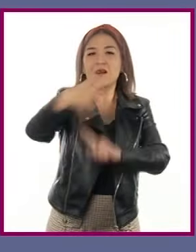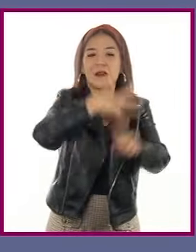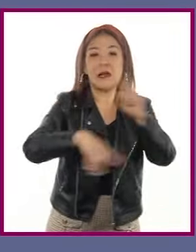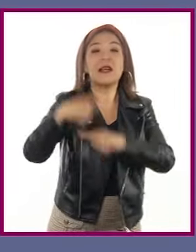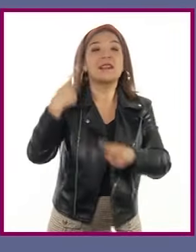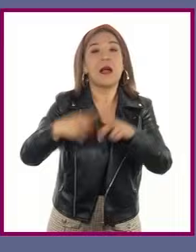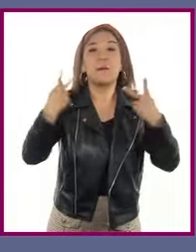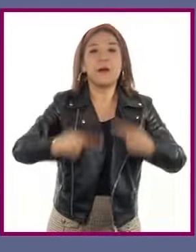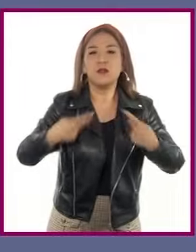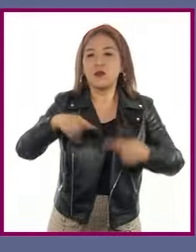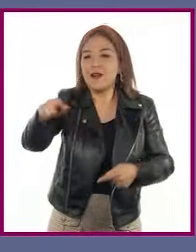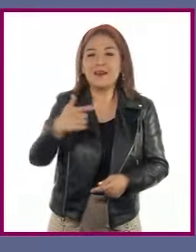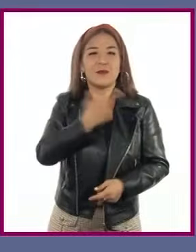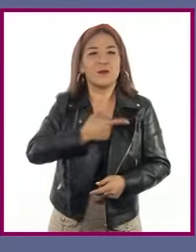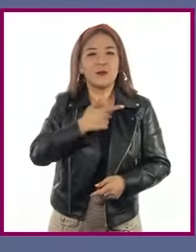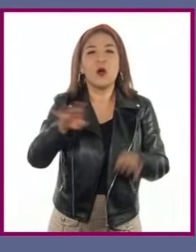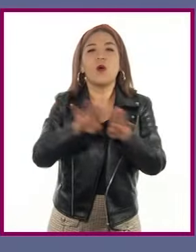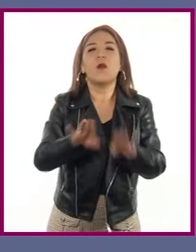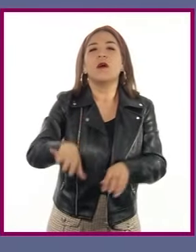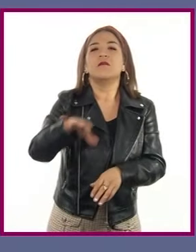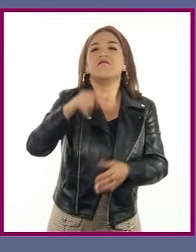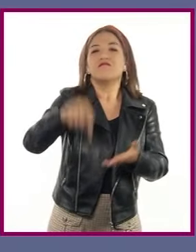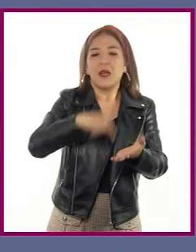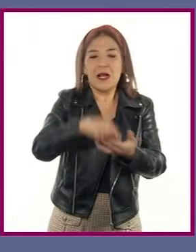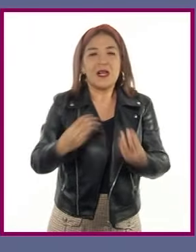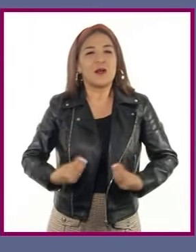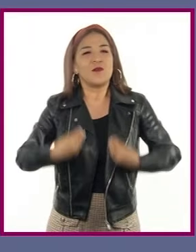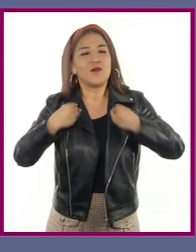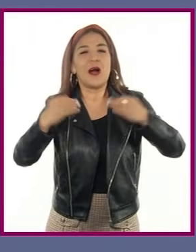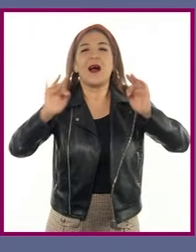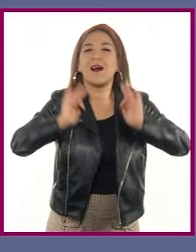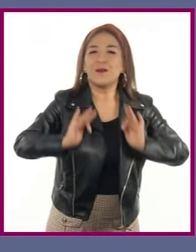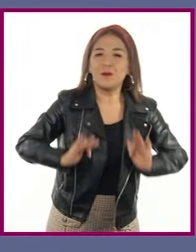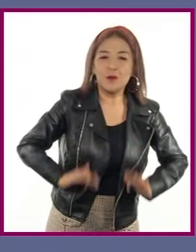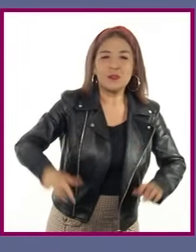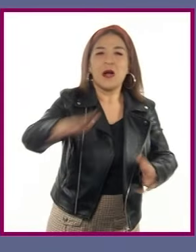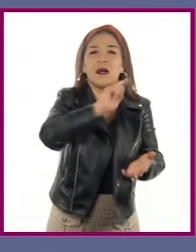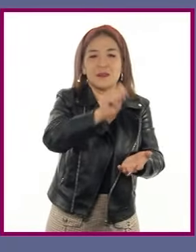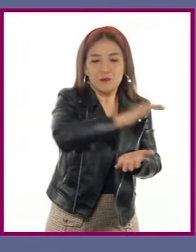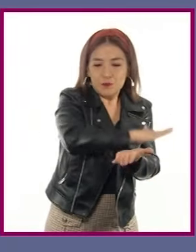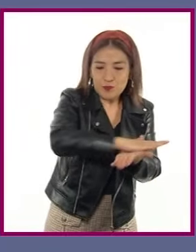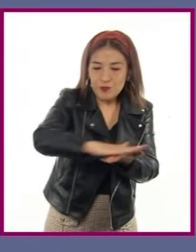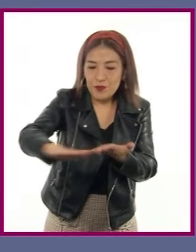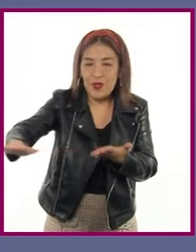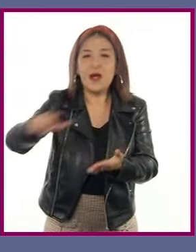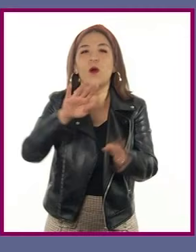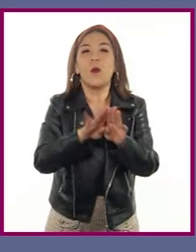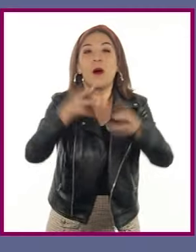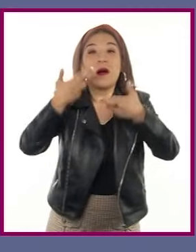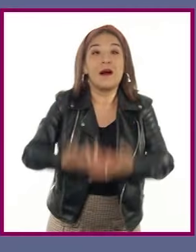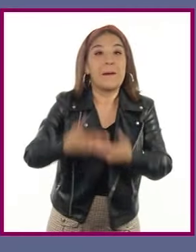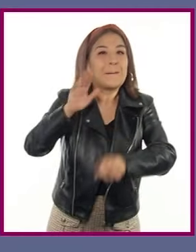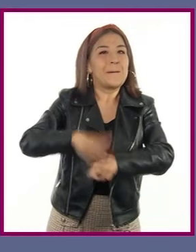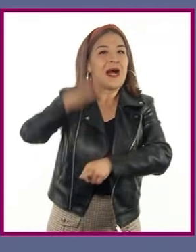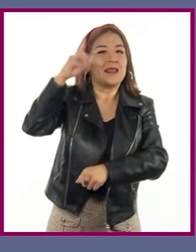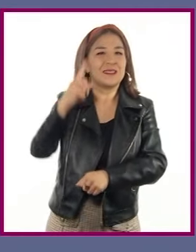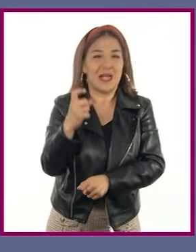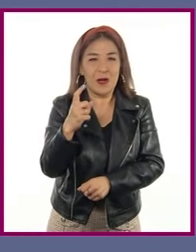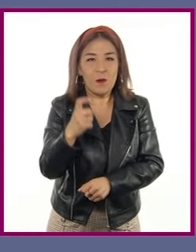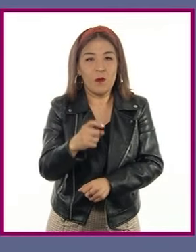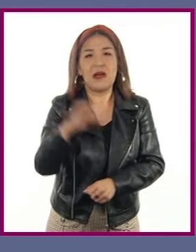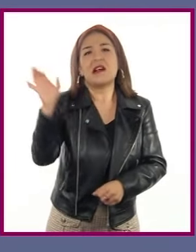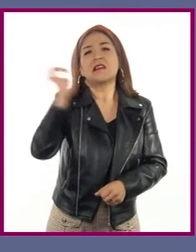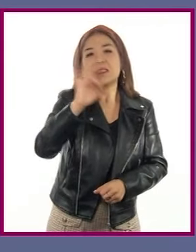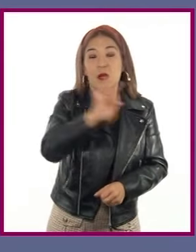elige habitar zonas con climas templados, relieve de planicie y suelos fértiles con disponibilidad de agua, que le